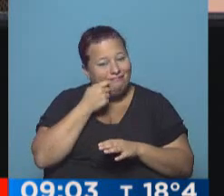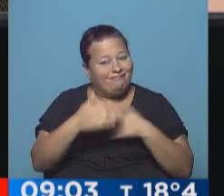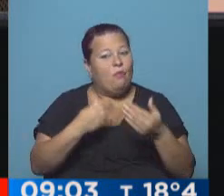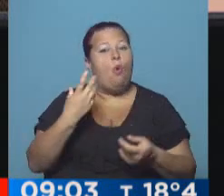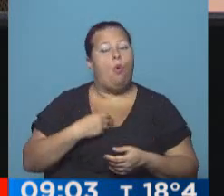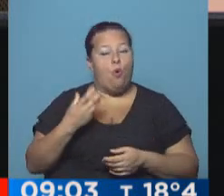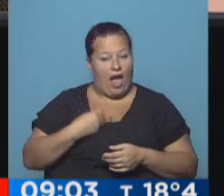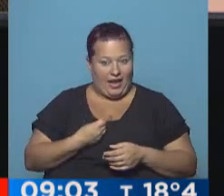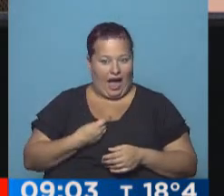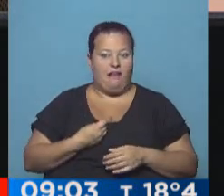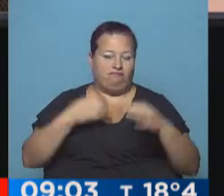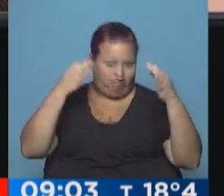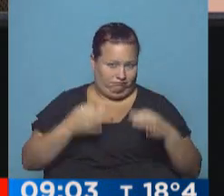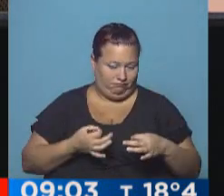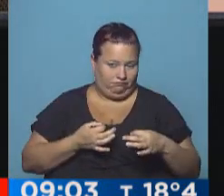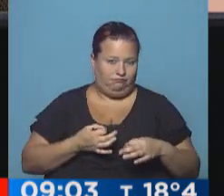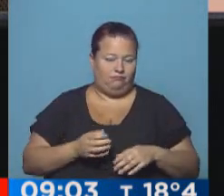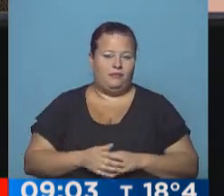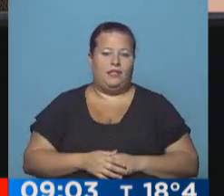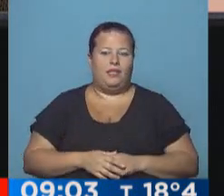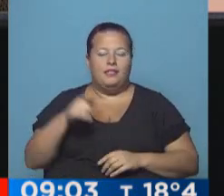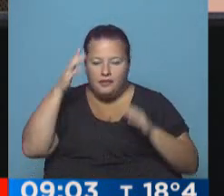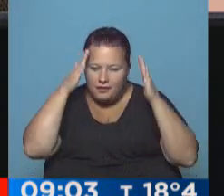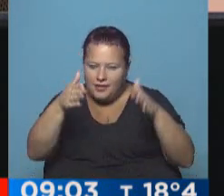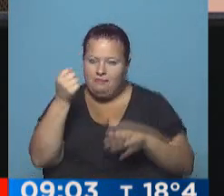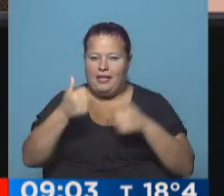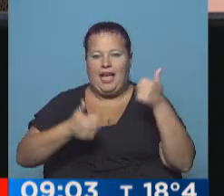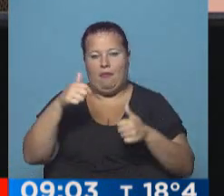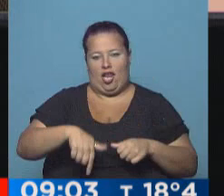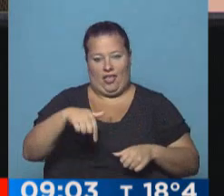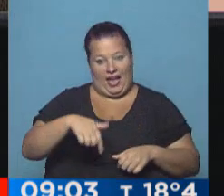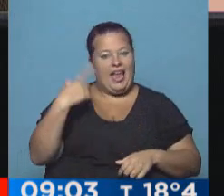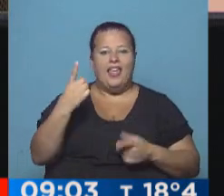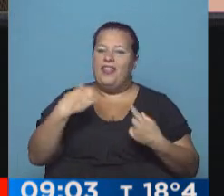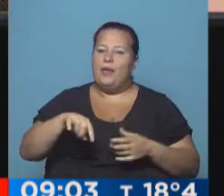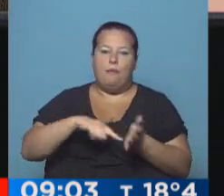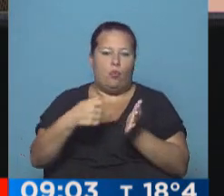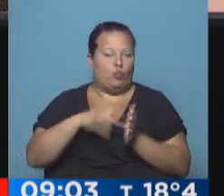Huracán tiene la realidad, su mente puesta en el torneo local donde necesita puntos y muchos.